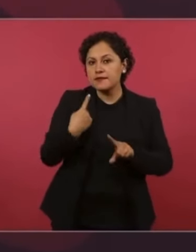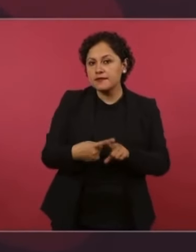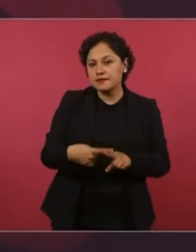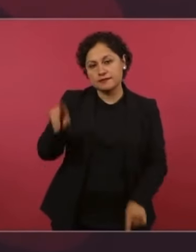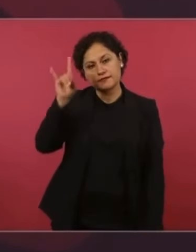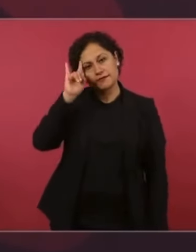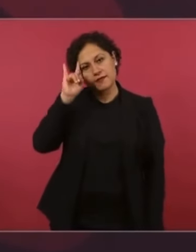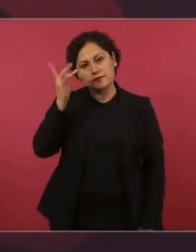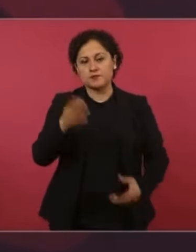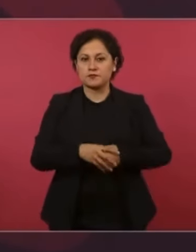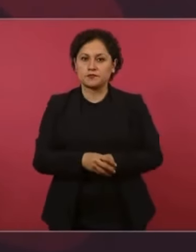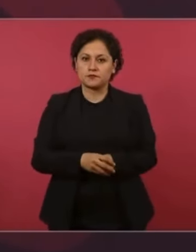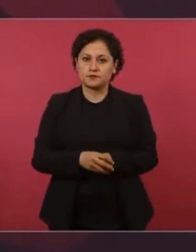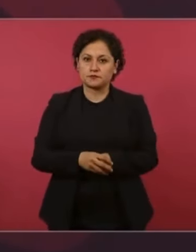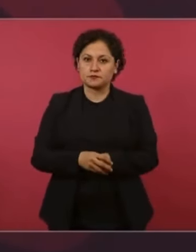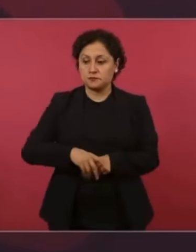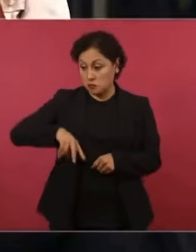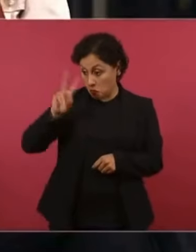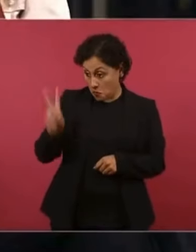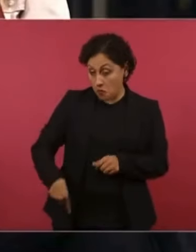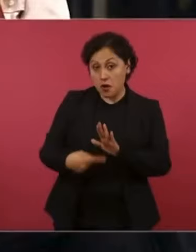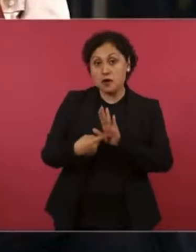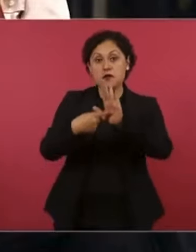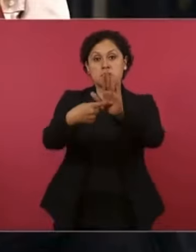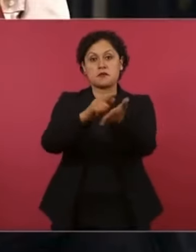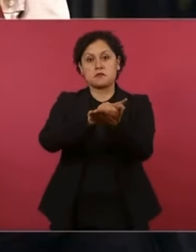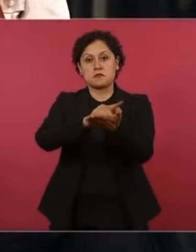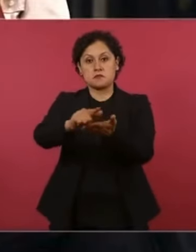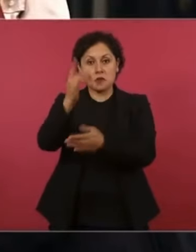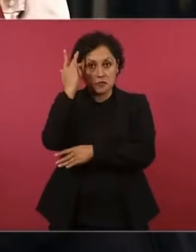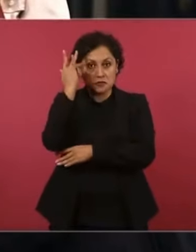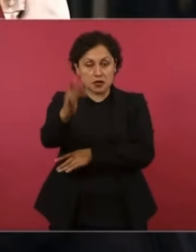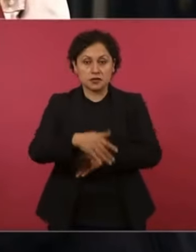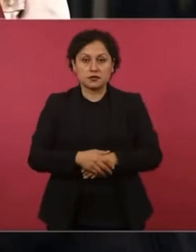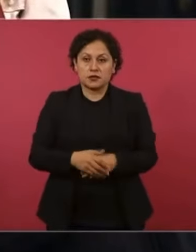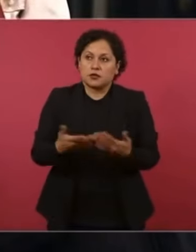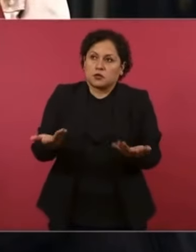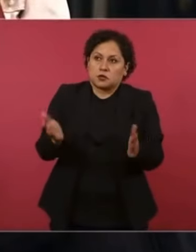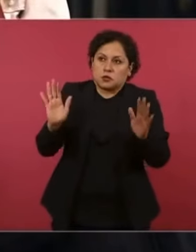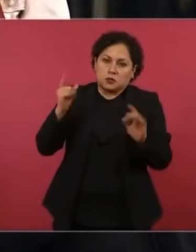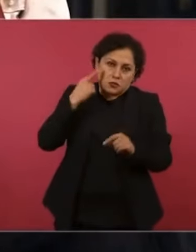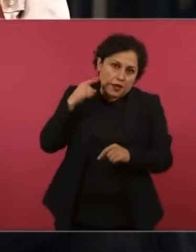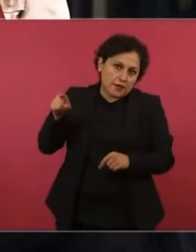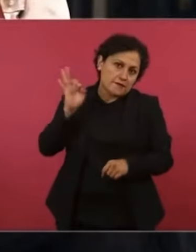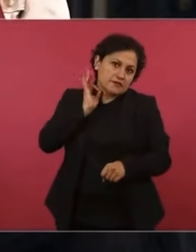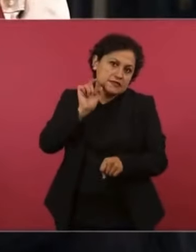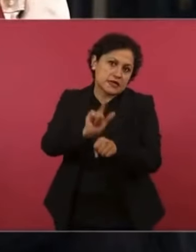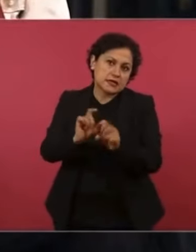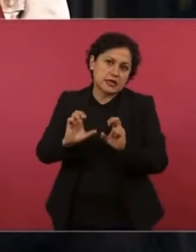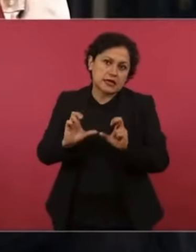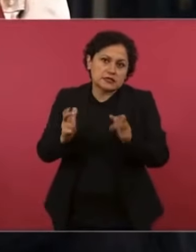es santa. Pues habrá que ver cómo lo refleja la fiscalía de Chiapas, porque no